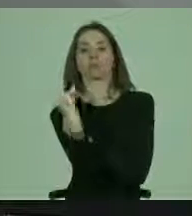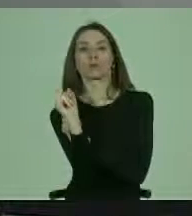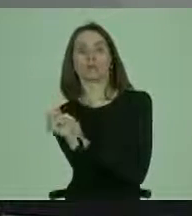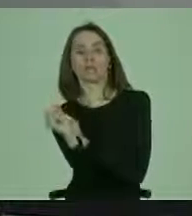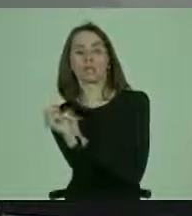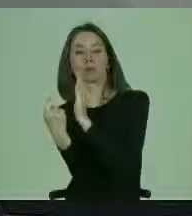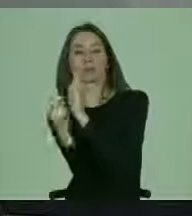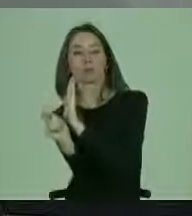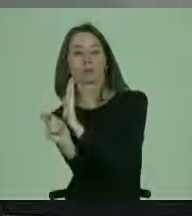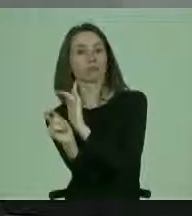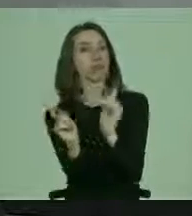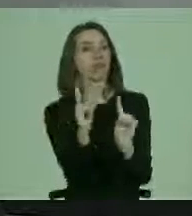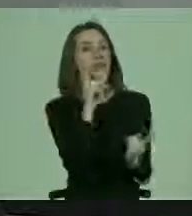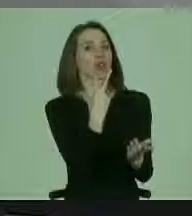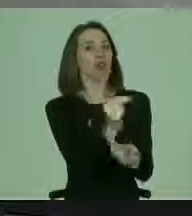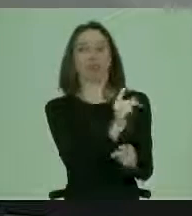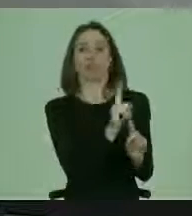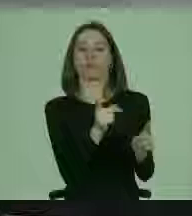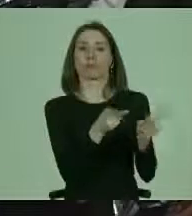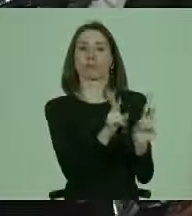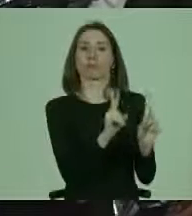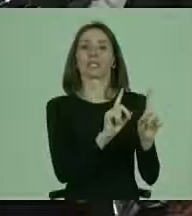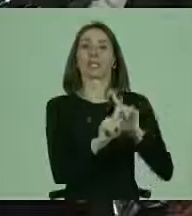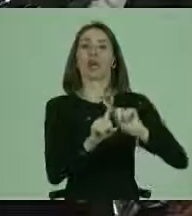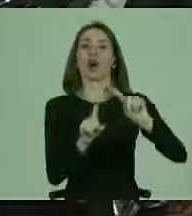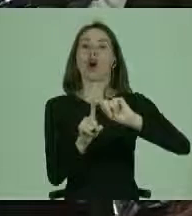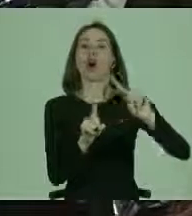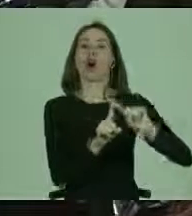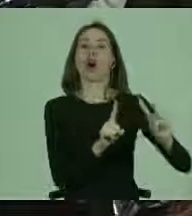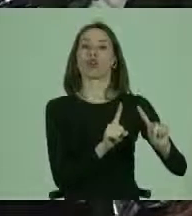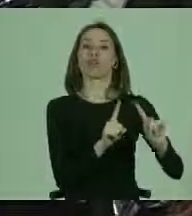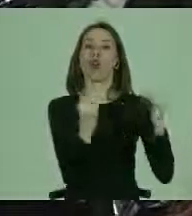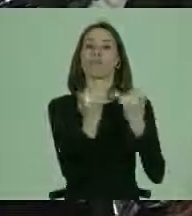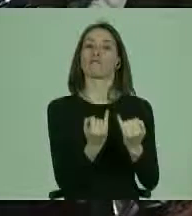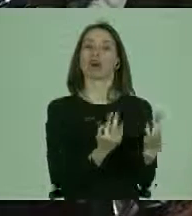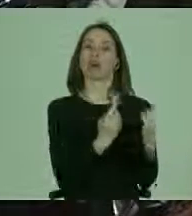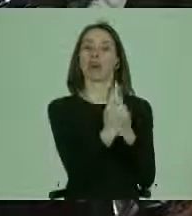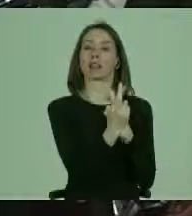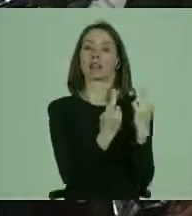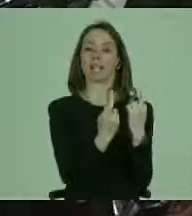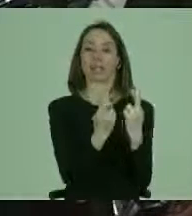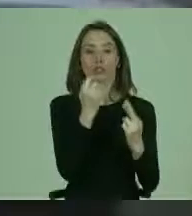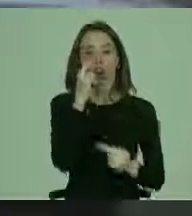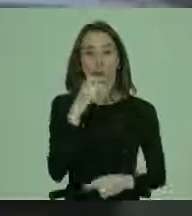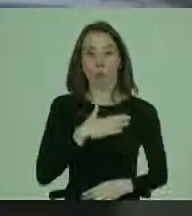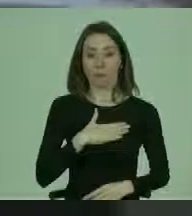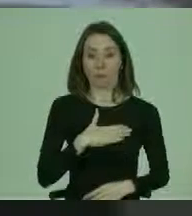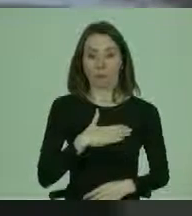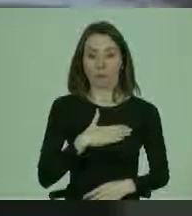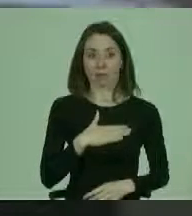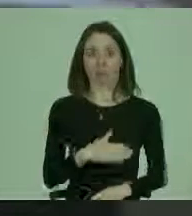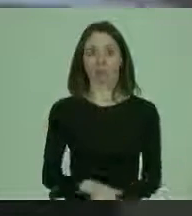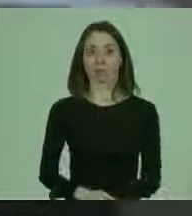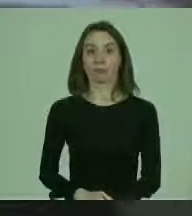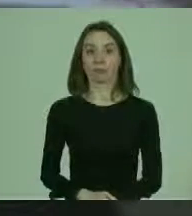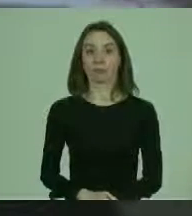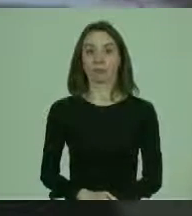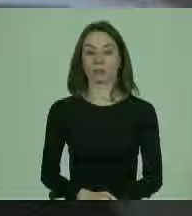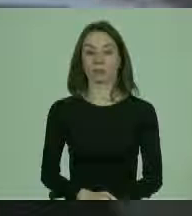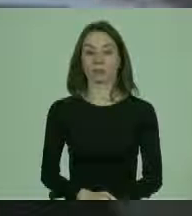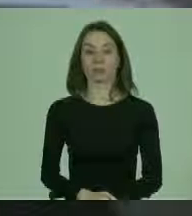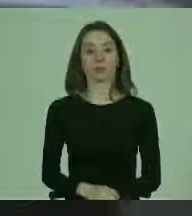por lo tanto no había cabida para otro tipo de relación humana. Y